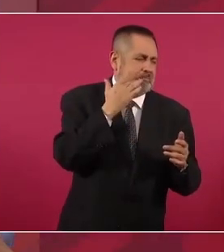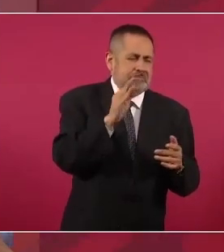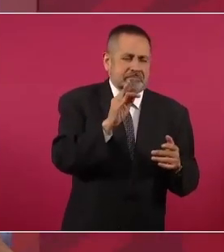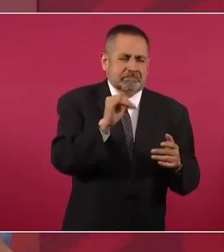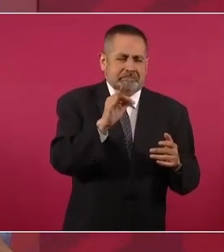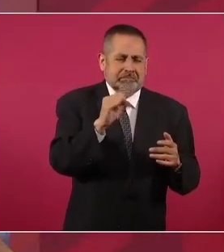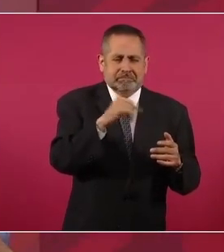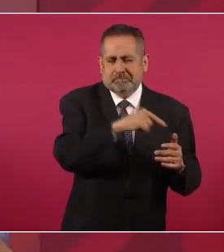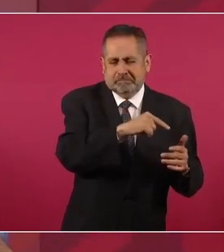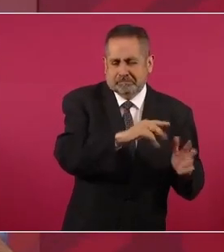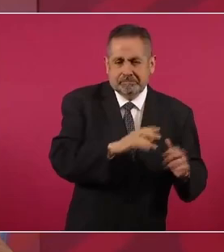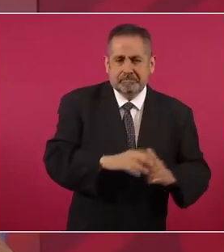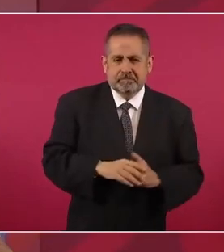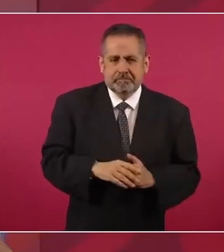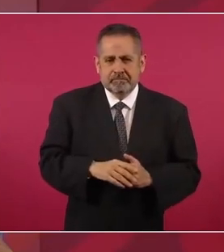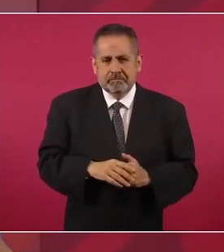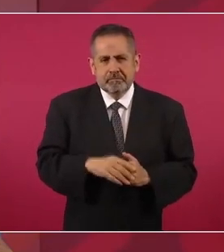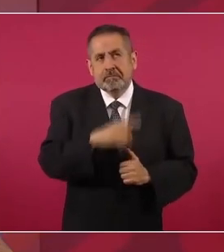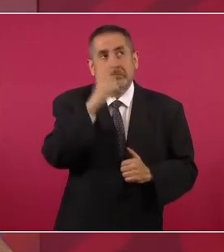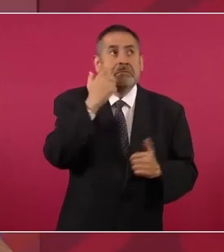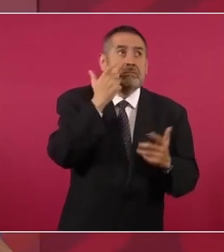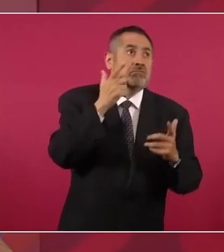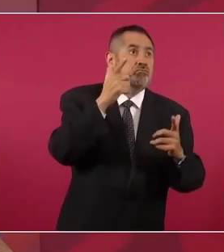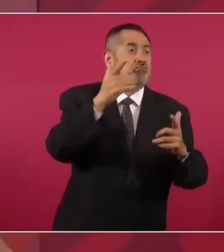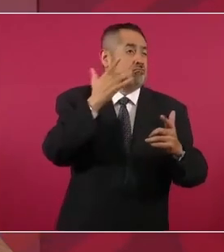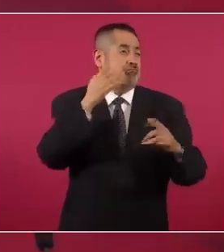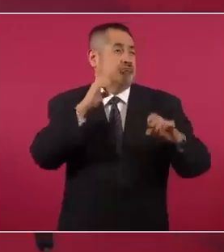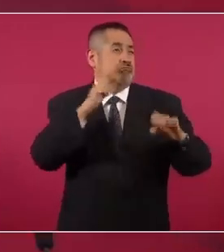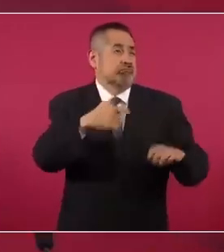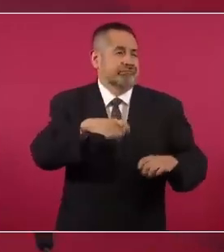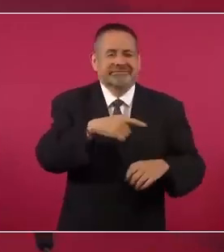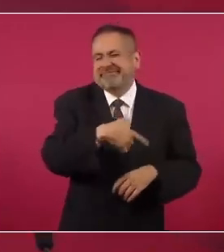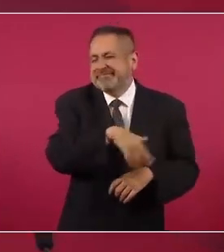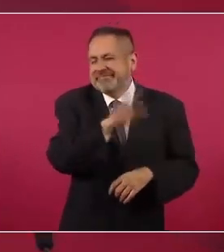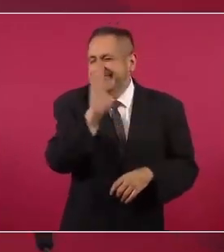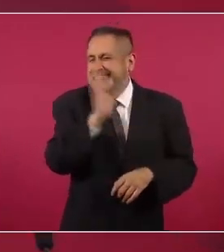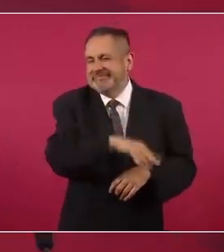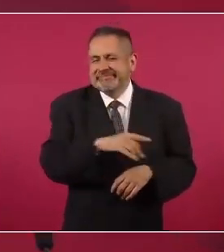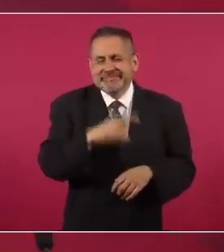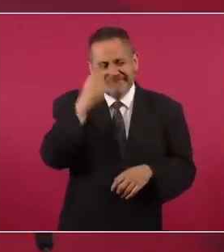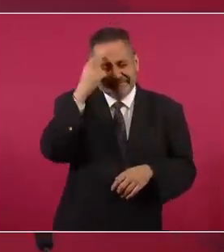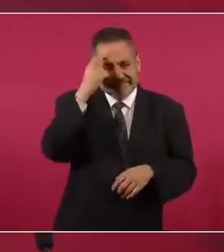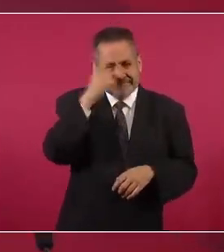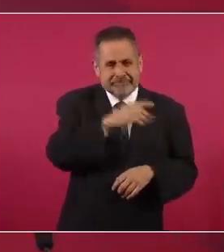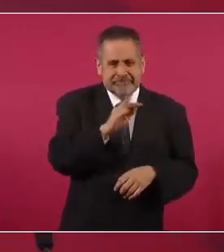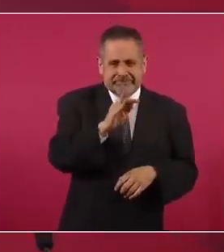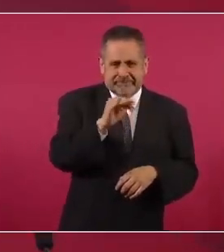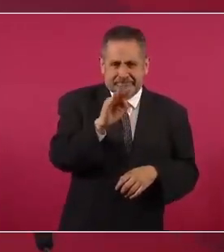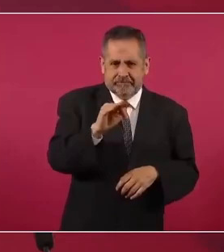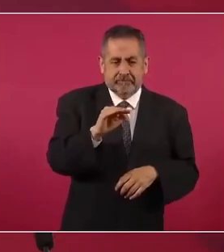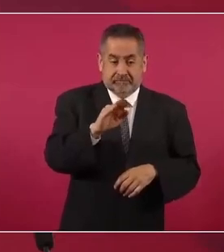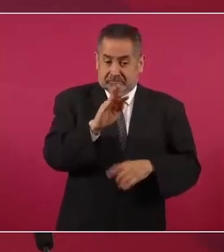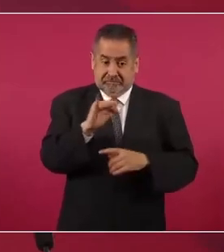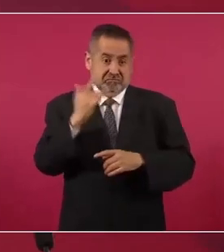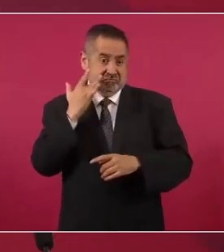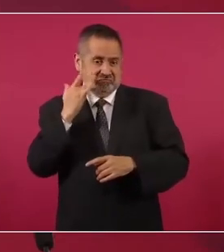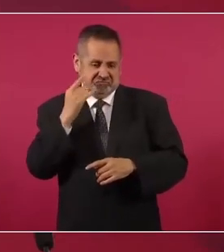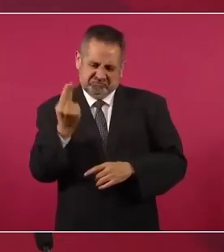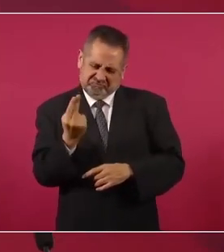o aspirante a fifí también, ni siquiera, fifí, porque para hacer fifí se requieren